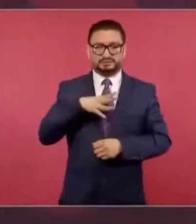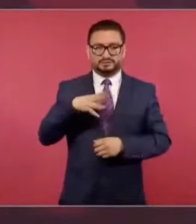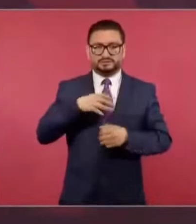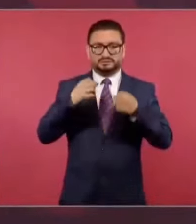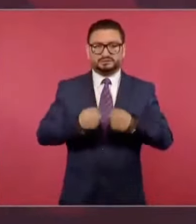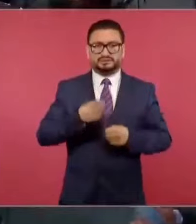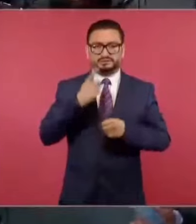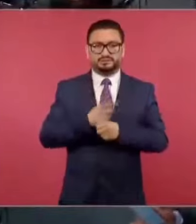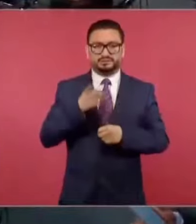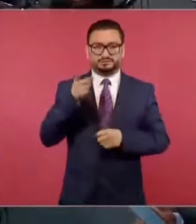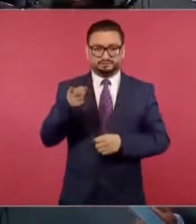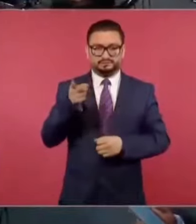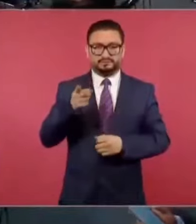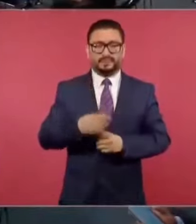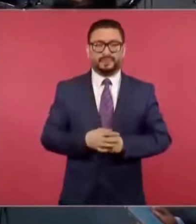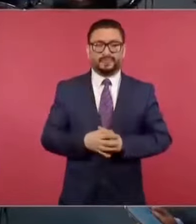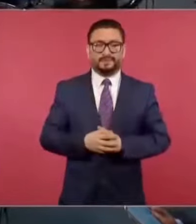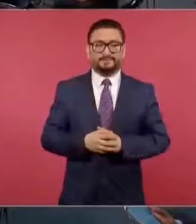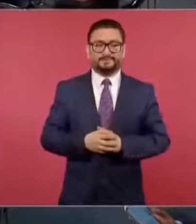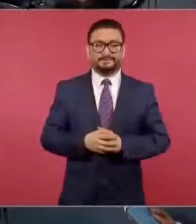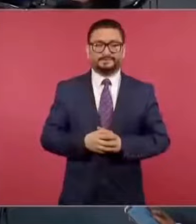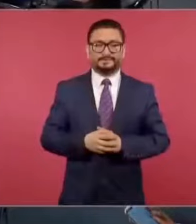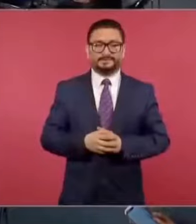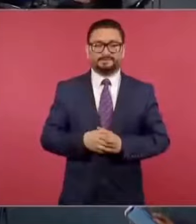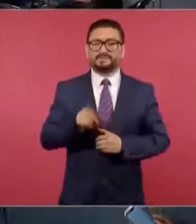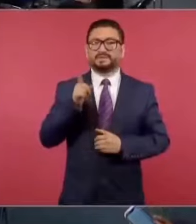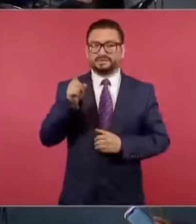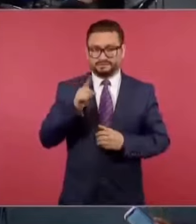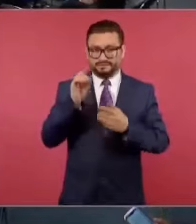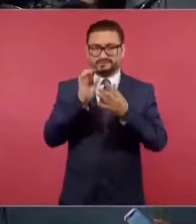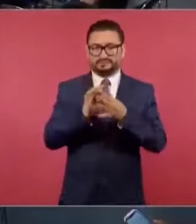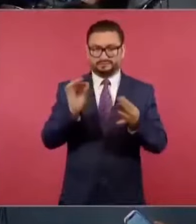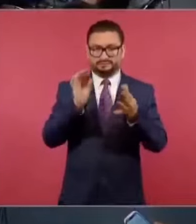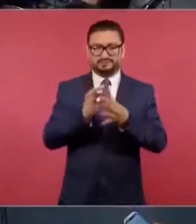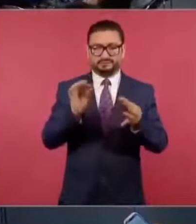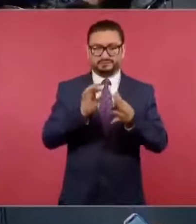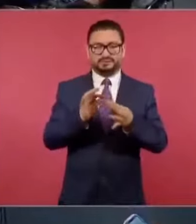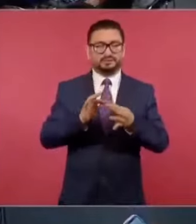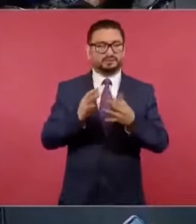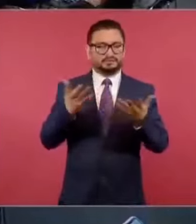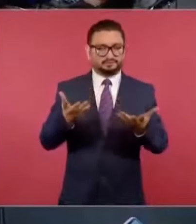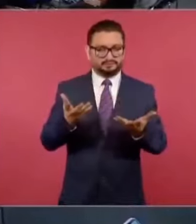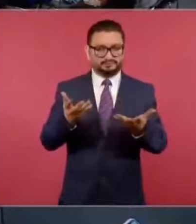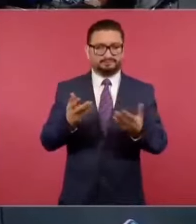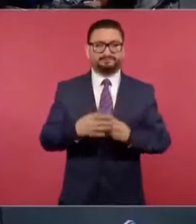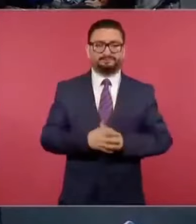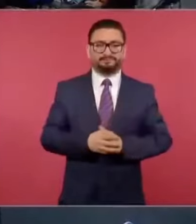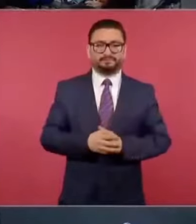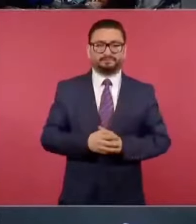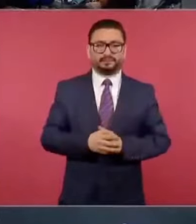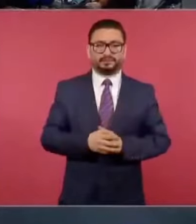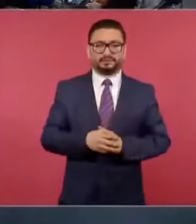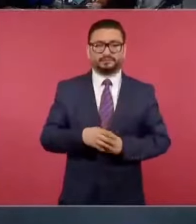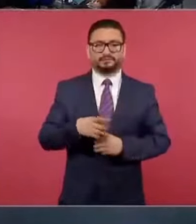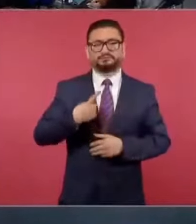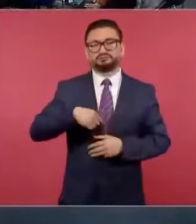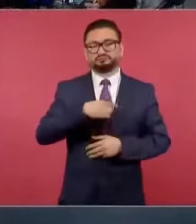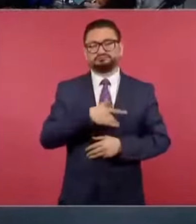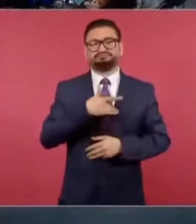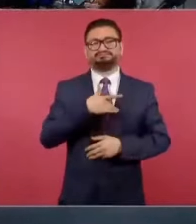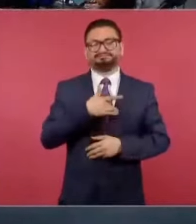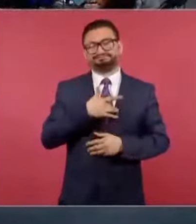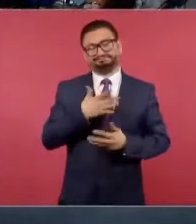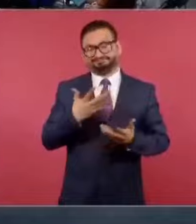Seguridad Pública, que te va a decir que es muy triste, porque